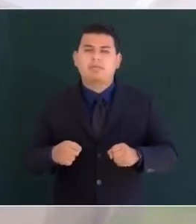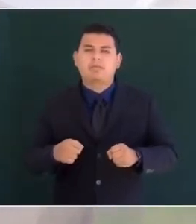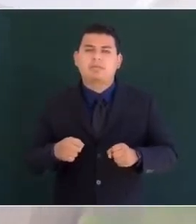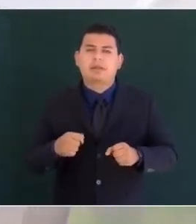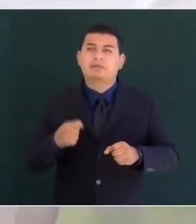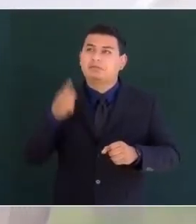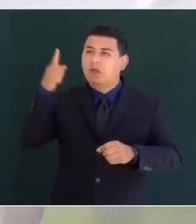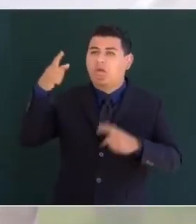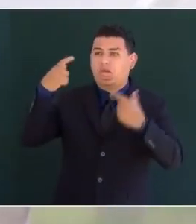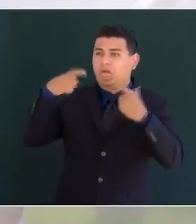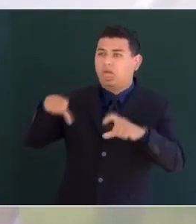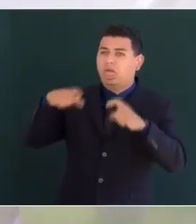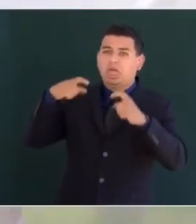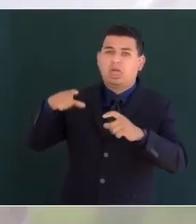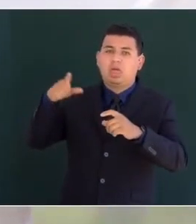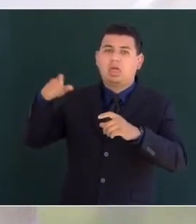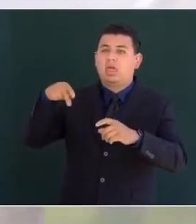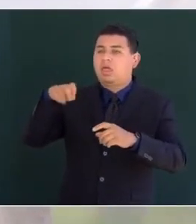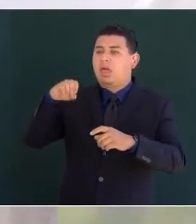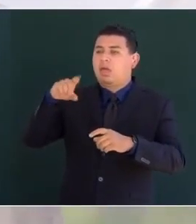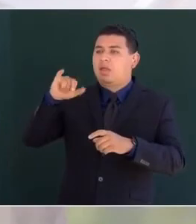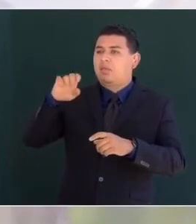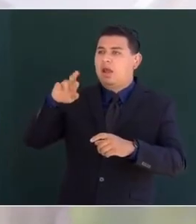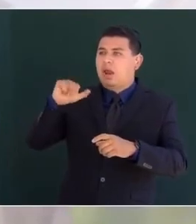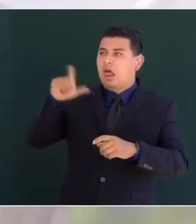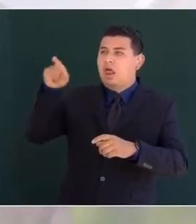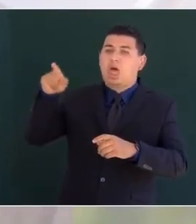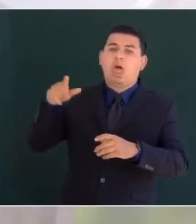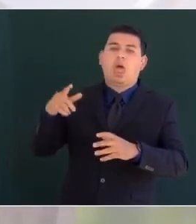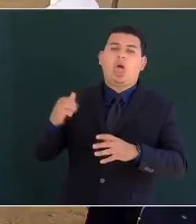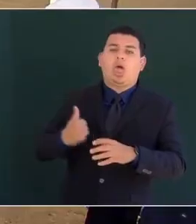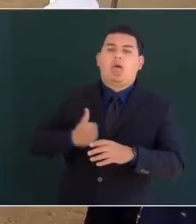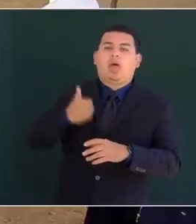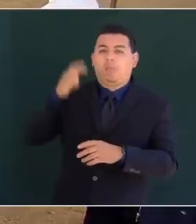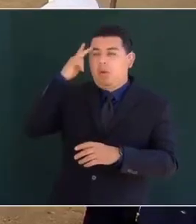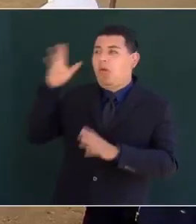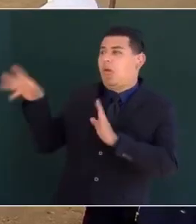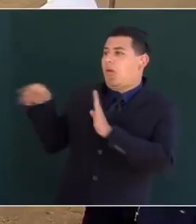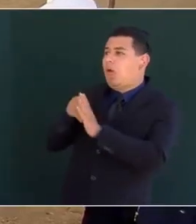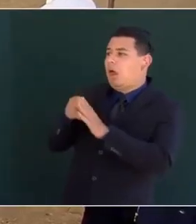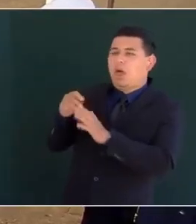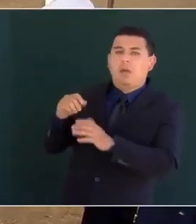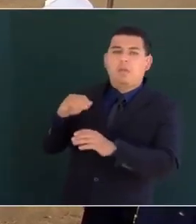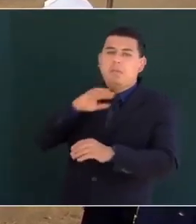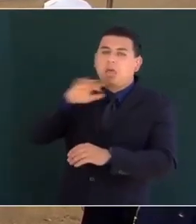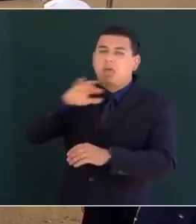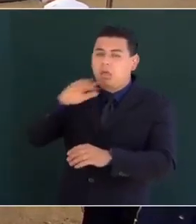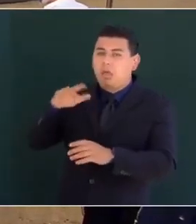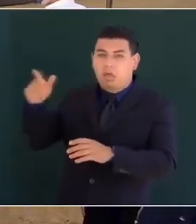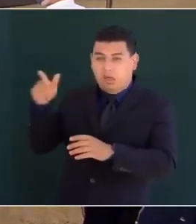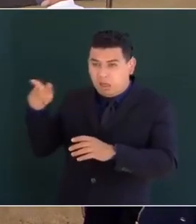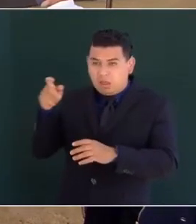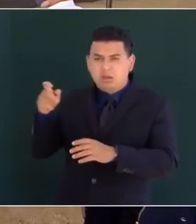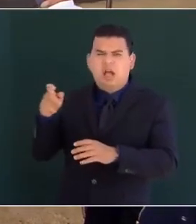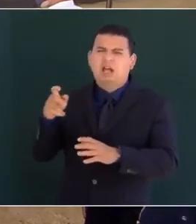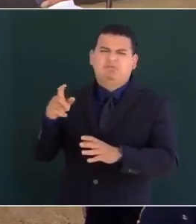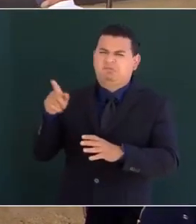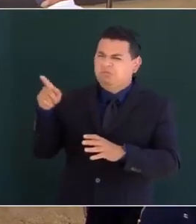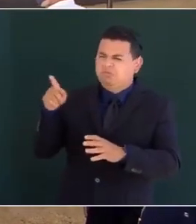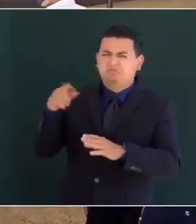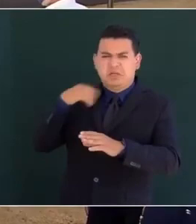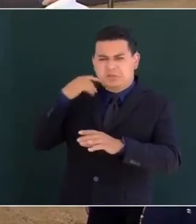enfrentar al llamado modelo neoliberal o neoporfirista y sus sus ominosas consecuencias